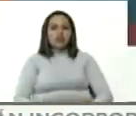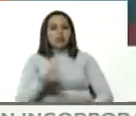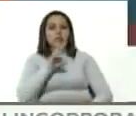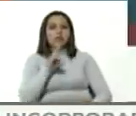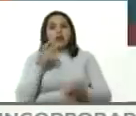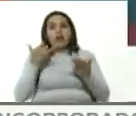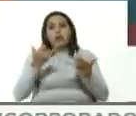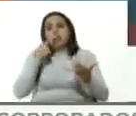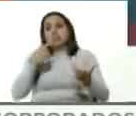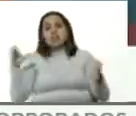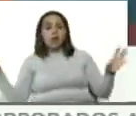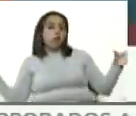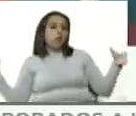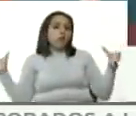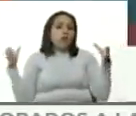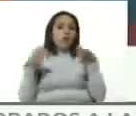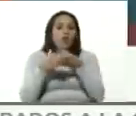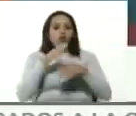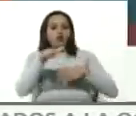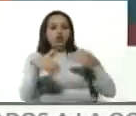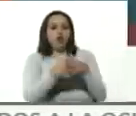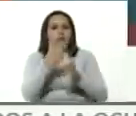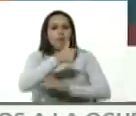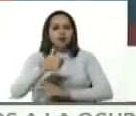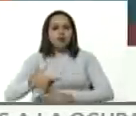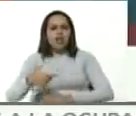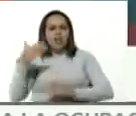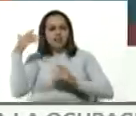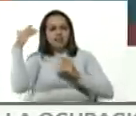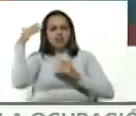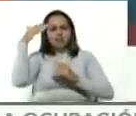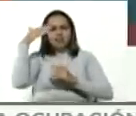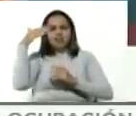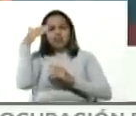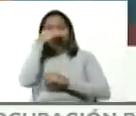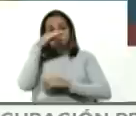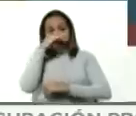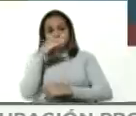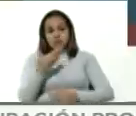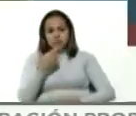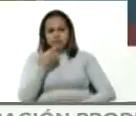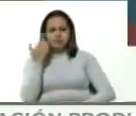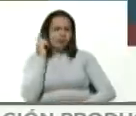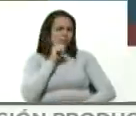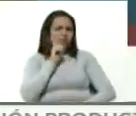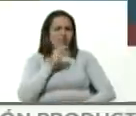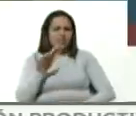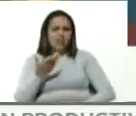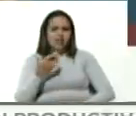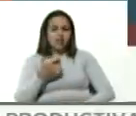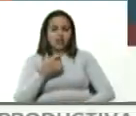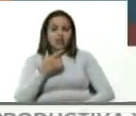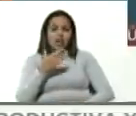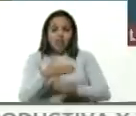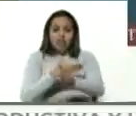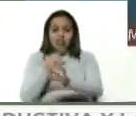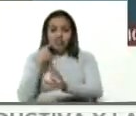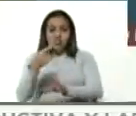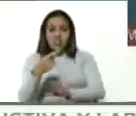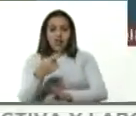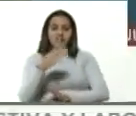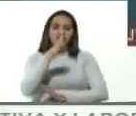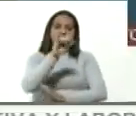ahora según ellos y bueno, absolutamente falso, fake. Yo recuerdo que decían que Osama Bin Laden vivía en la isla de Margarita